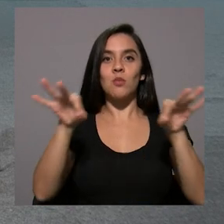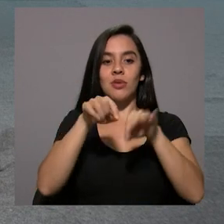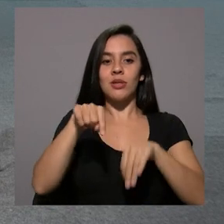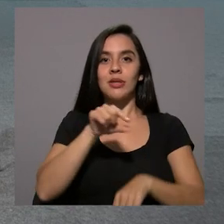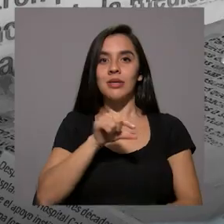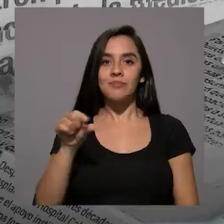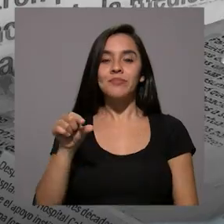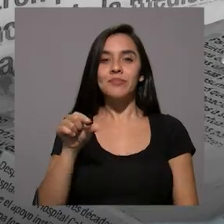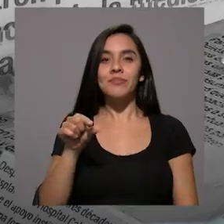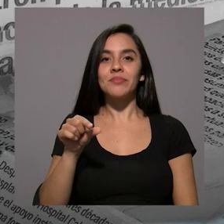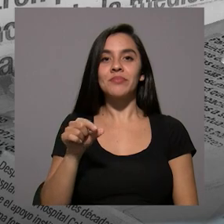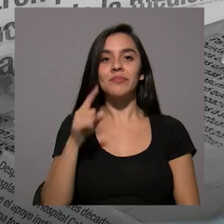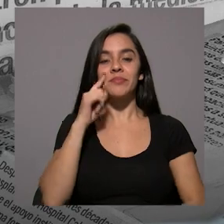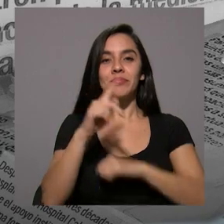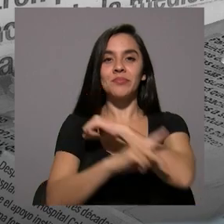país.